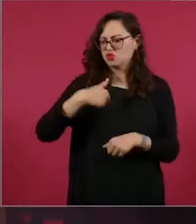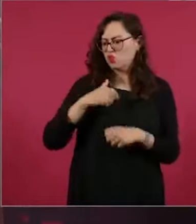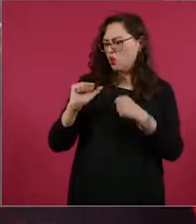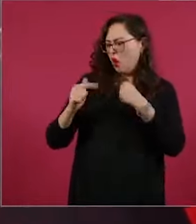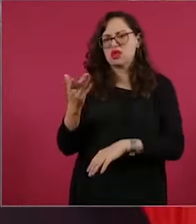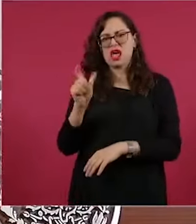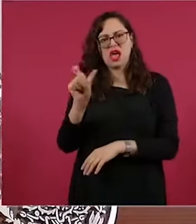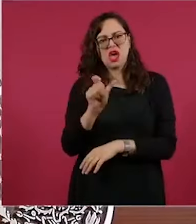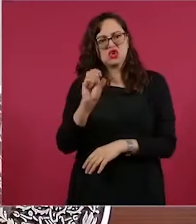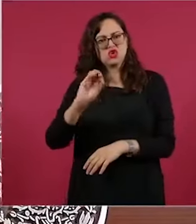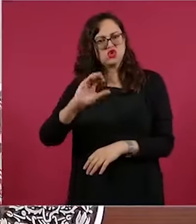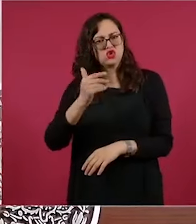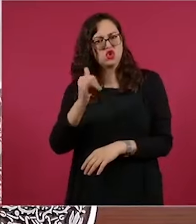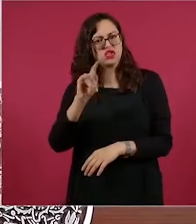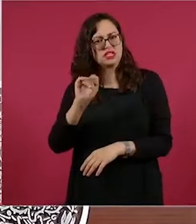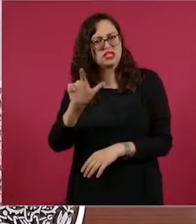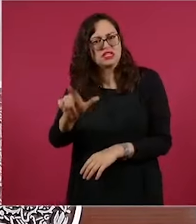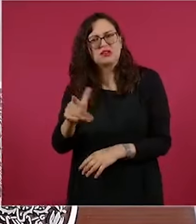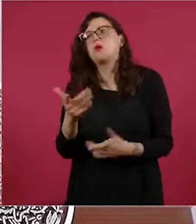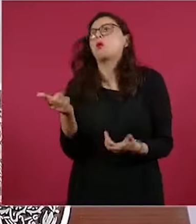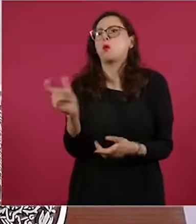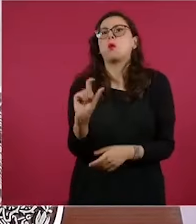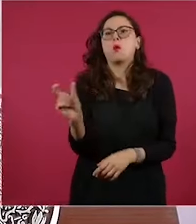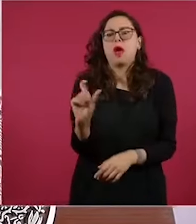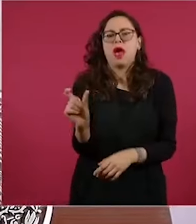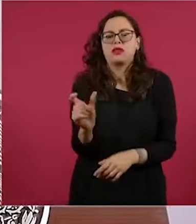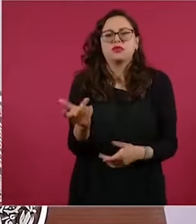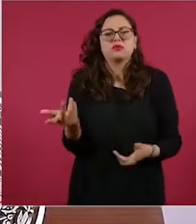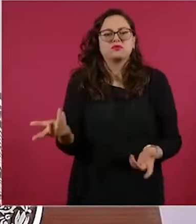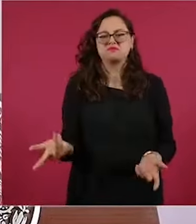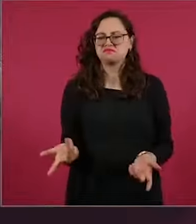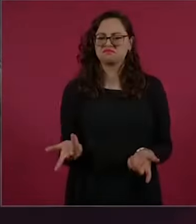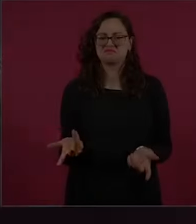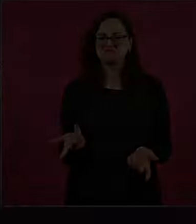mañaneras. ¿Cuántas veces hablé de ella?